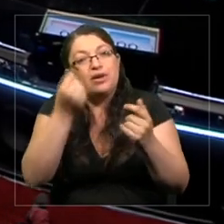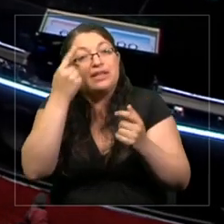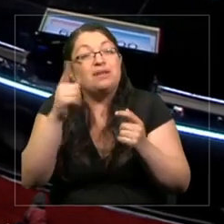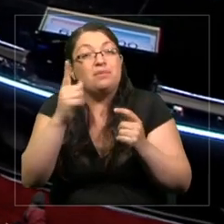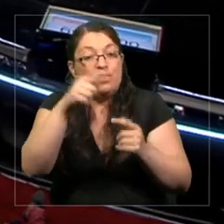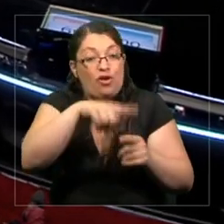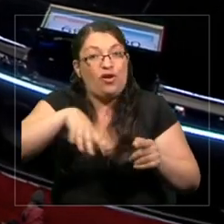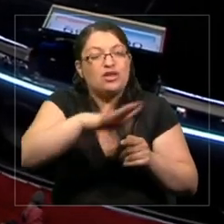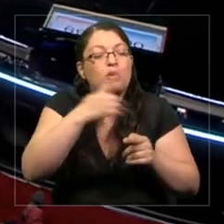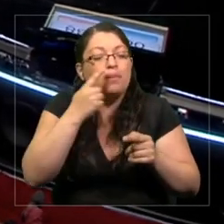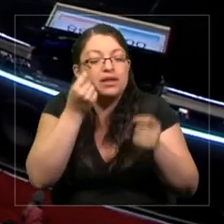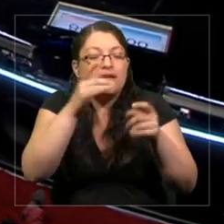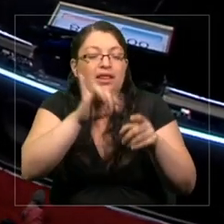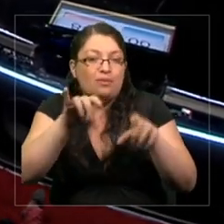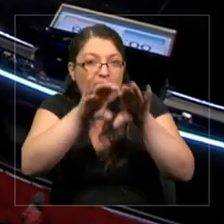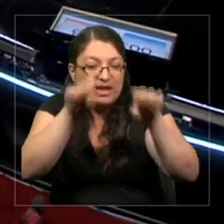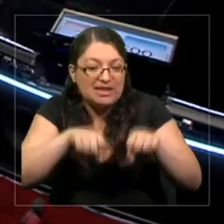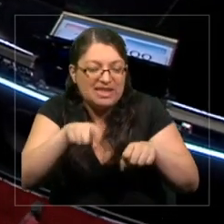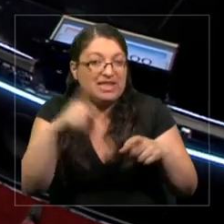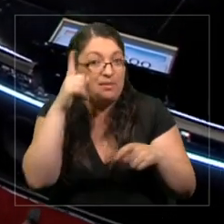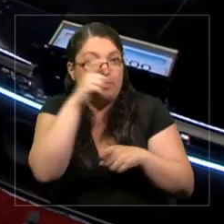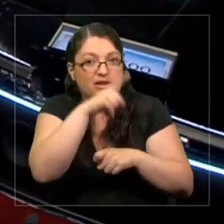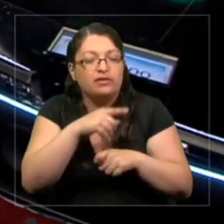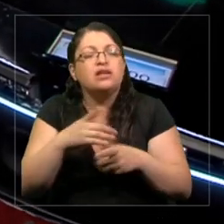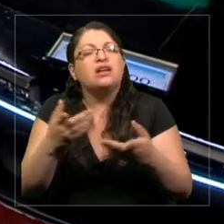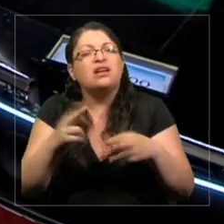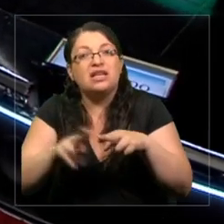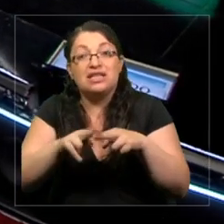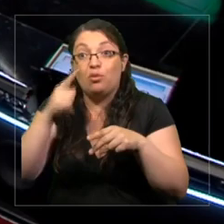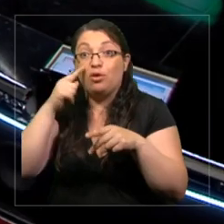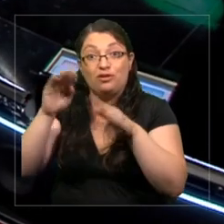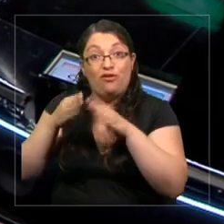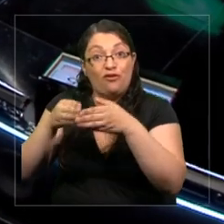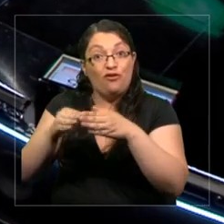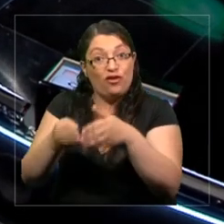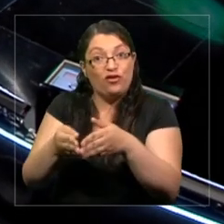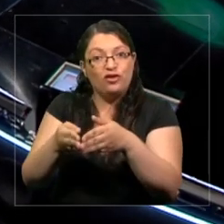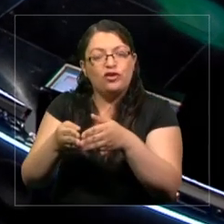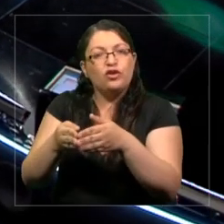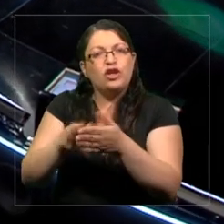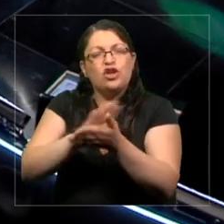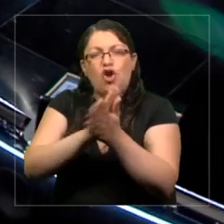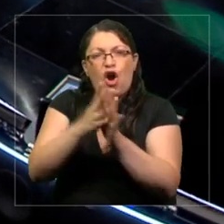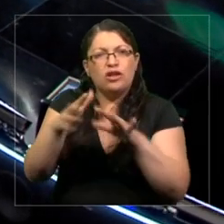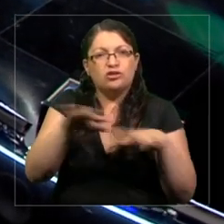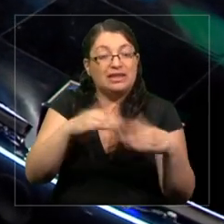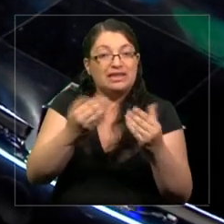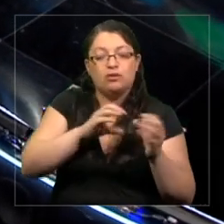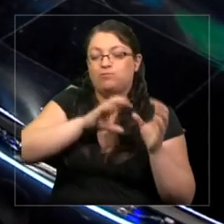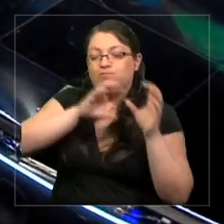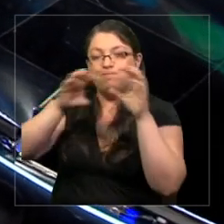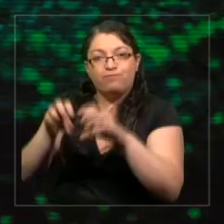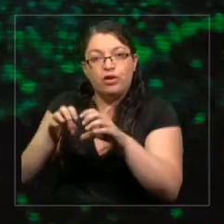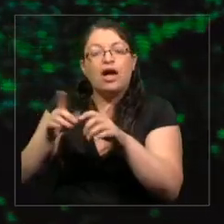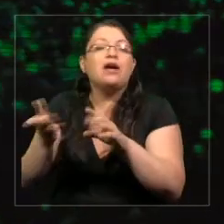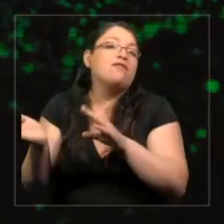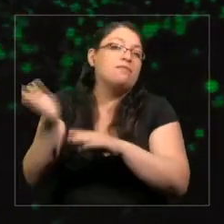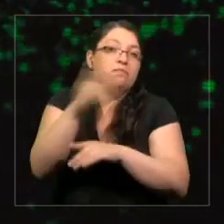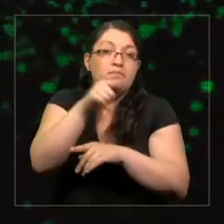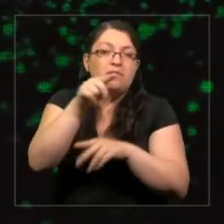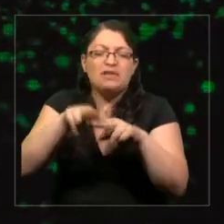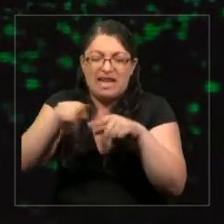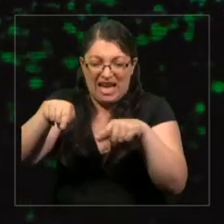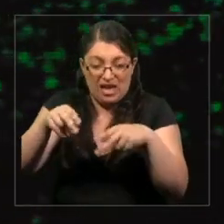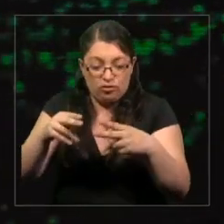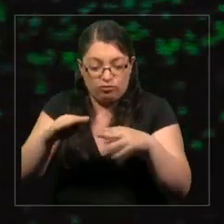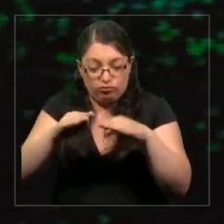hicimos fue equipamos estos botes de navegación y dijimos vamos a hacer este bote y colocamos